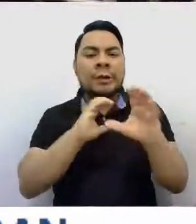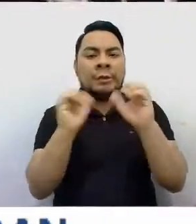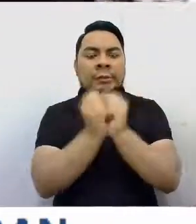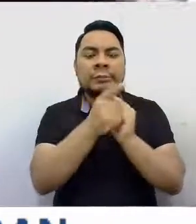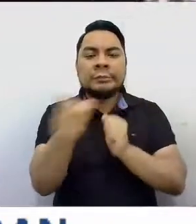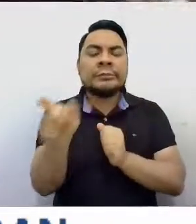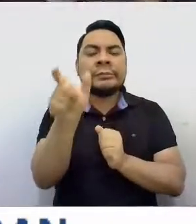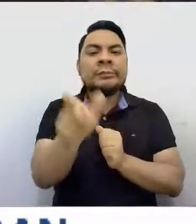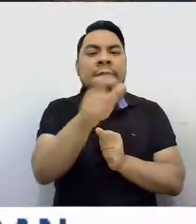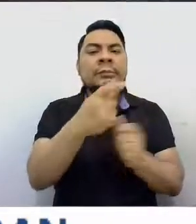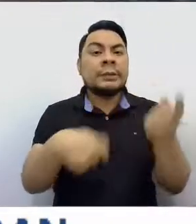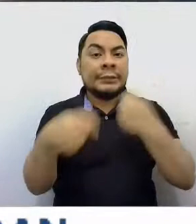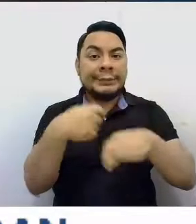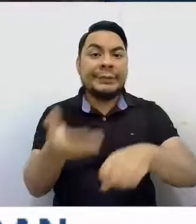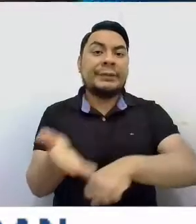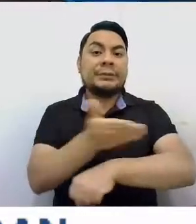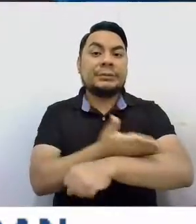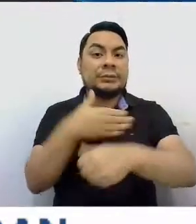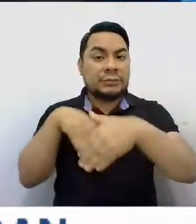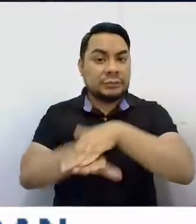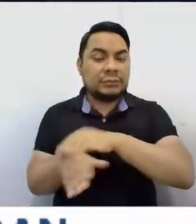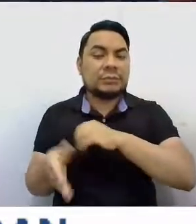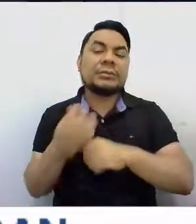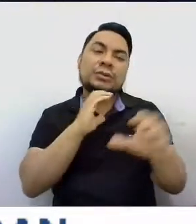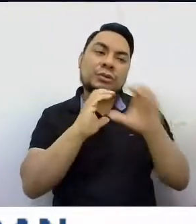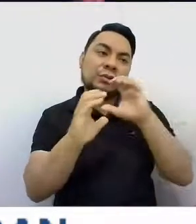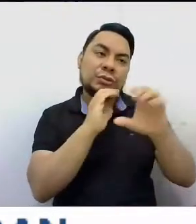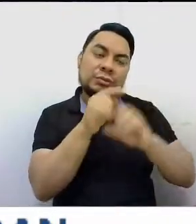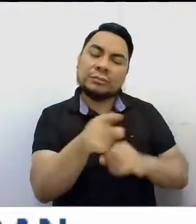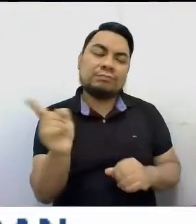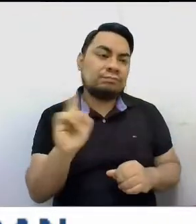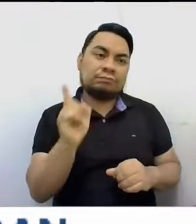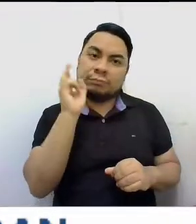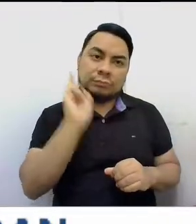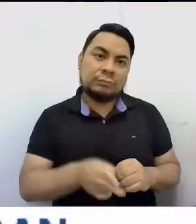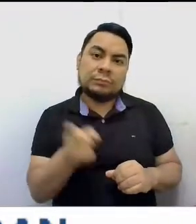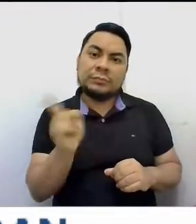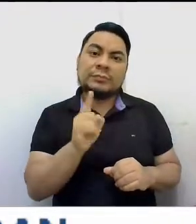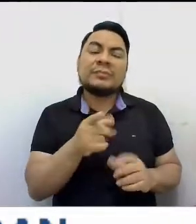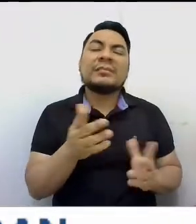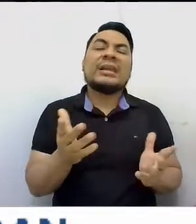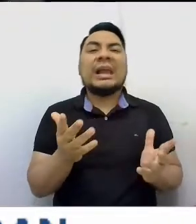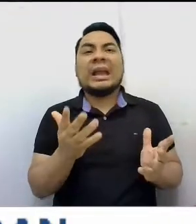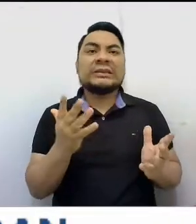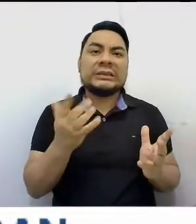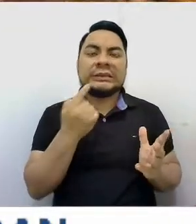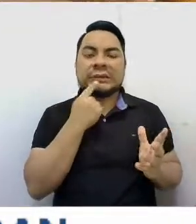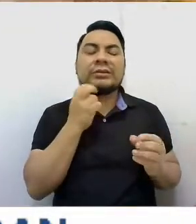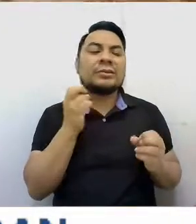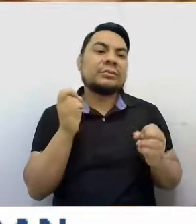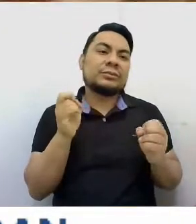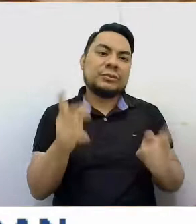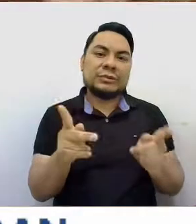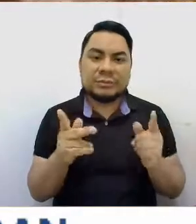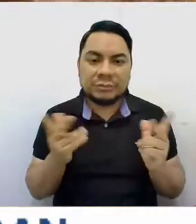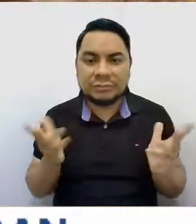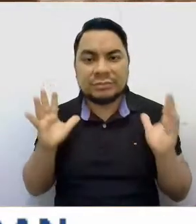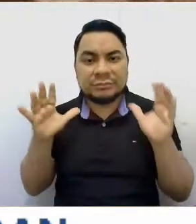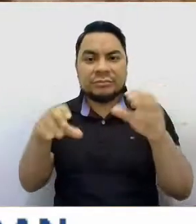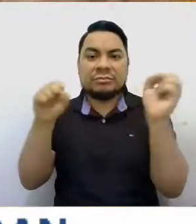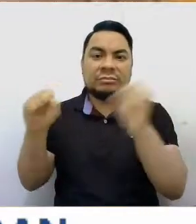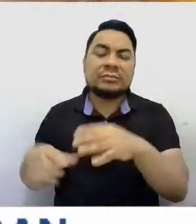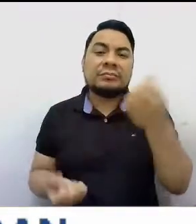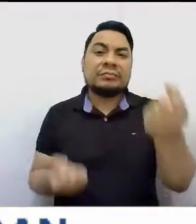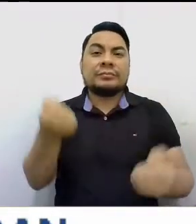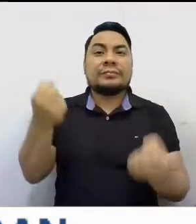antes de ingresar y retirar los módulos que no estaban siendo ocupados por los ambulantes. Utilizando maquinaria pesada